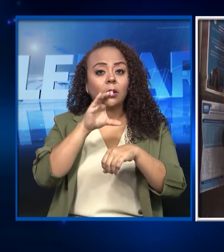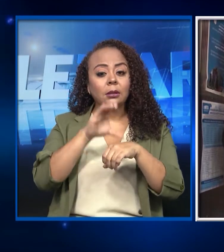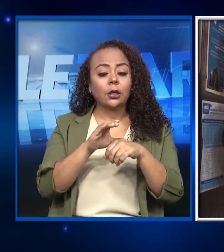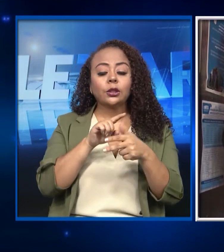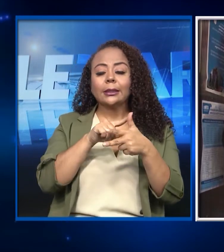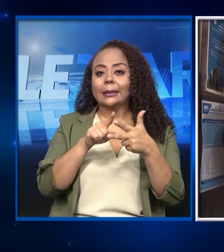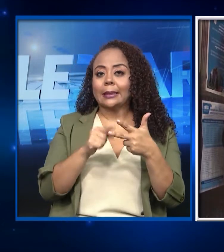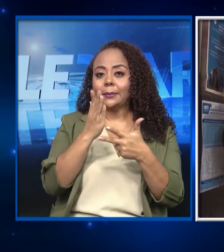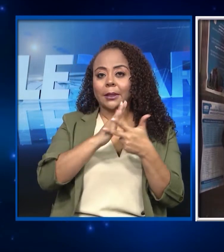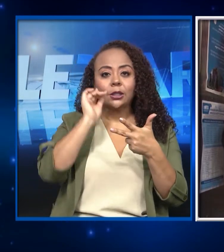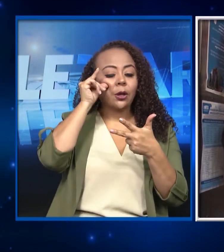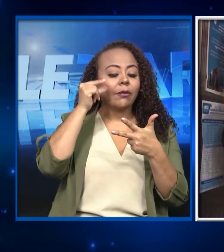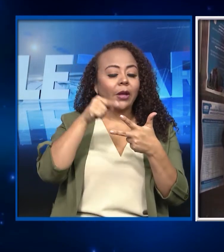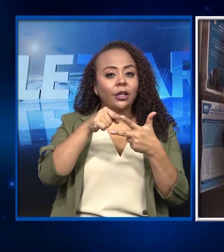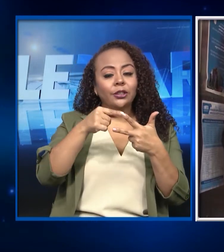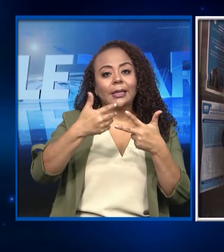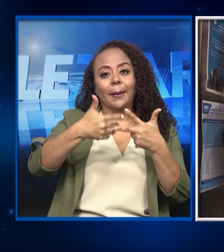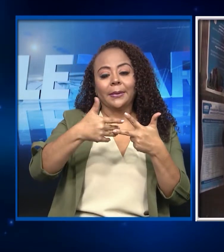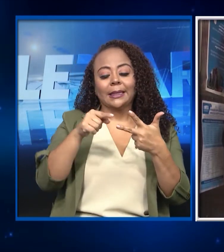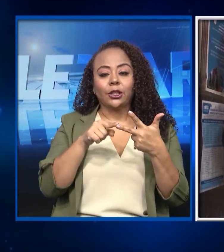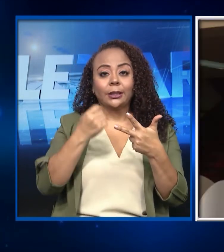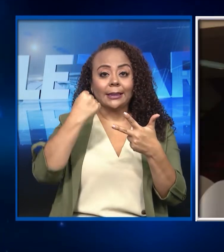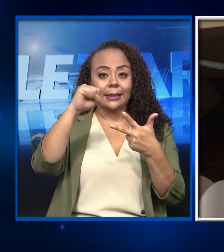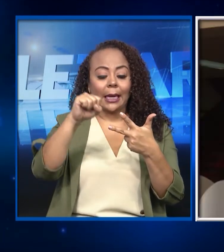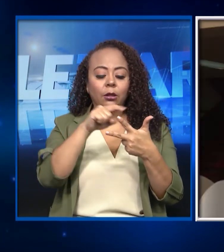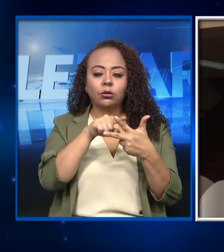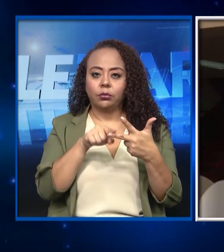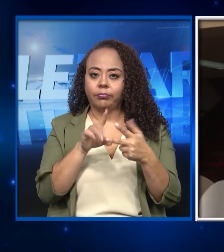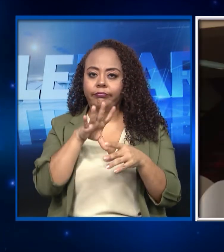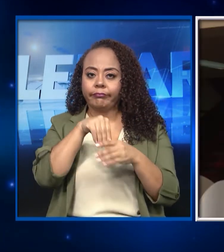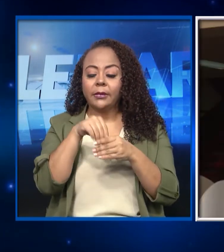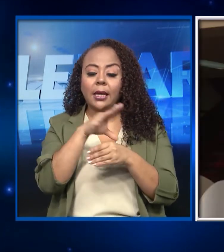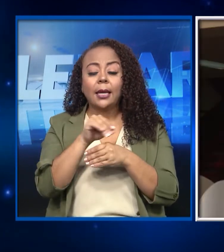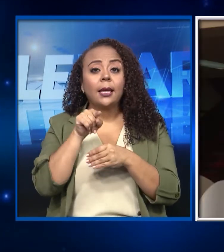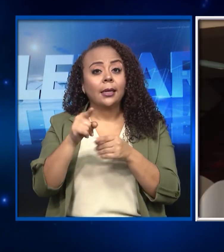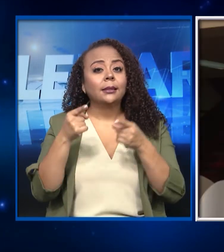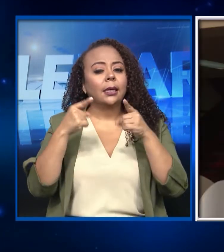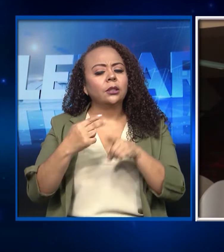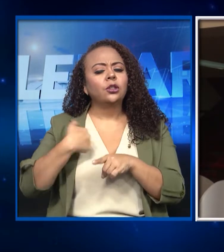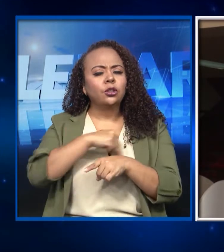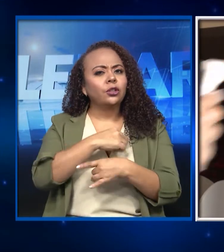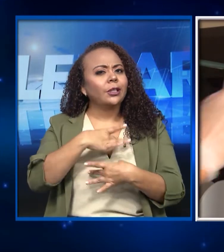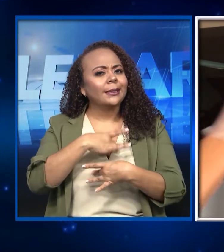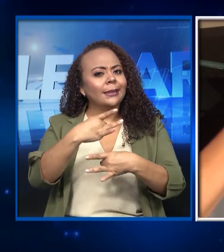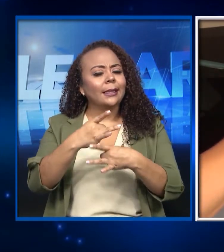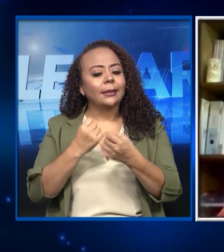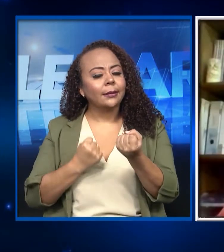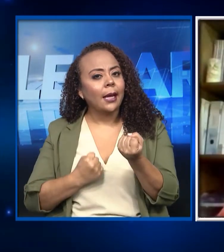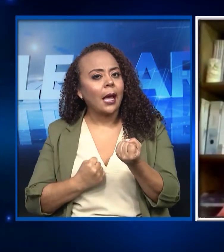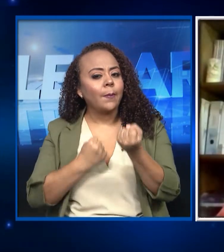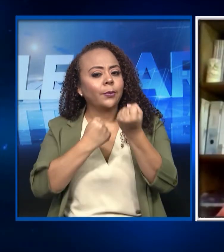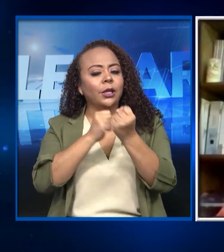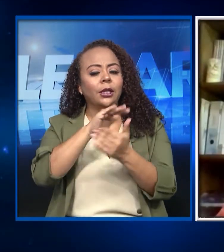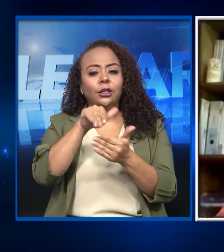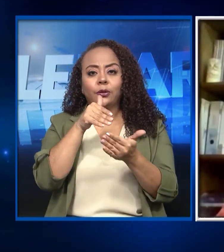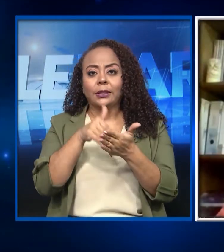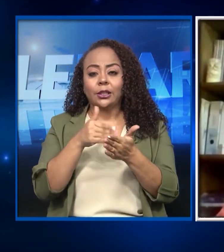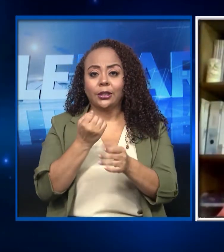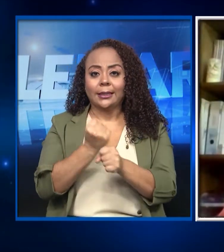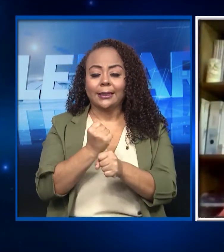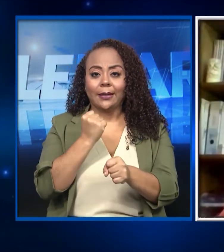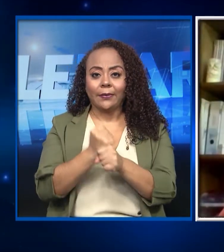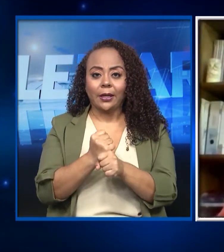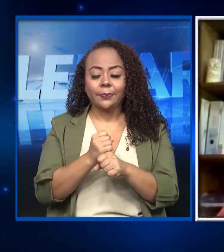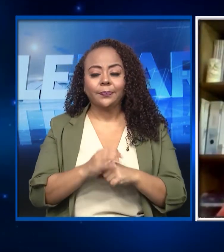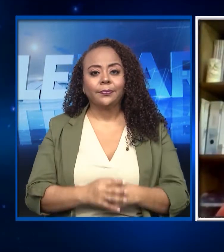están sentados el gobierno, los empresarios y los sindicatos. Y en este caso concreto lo que nos interesa es justamente apoyar a los centros de trabajo, como